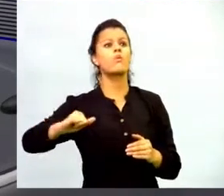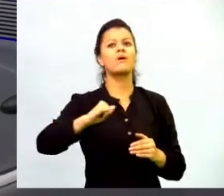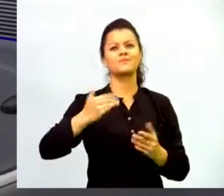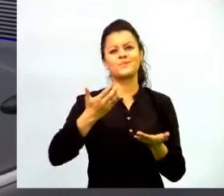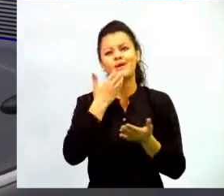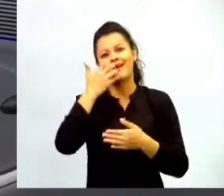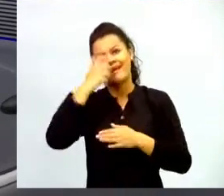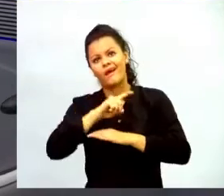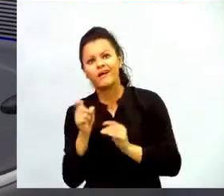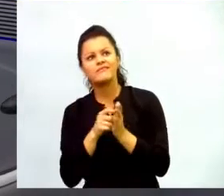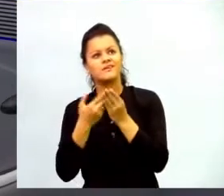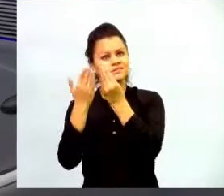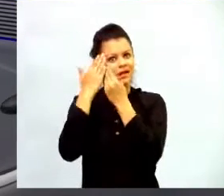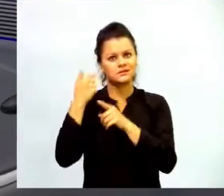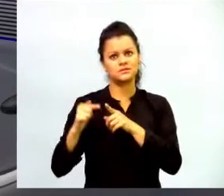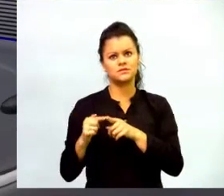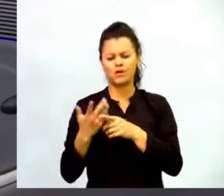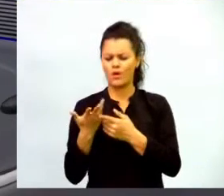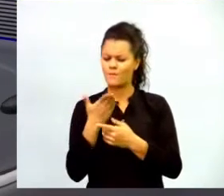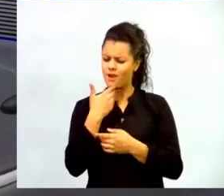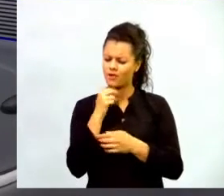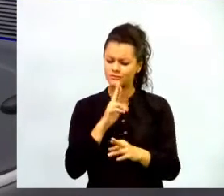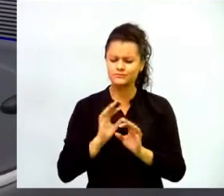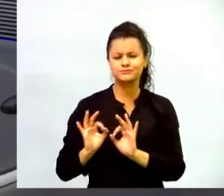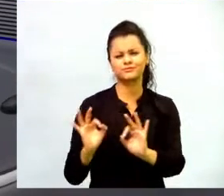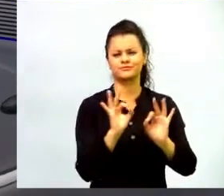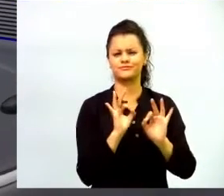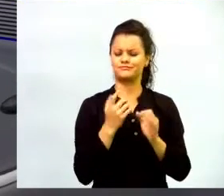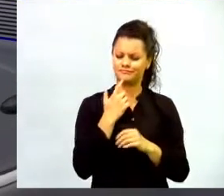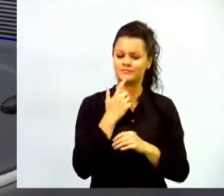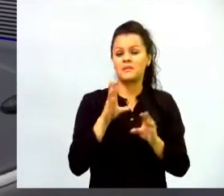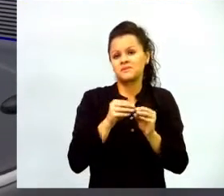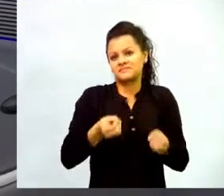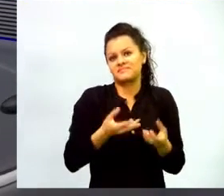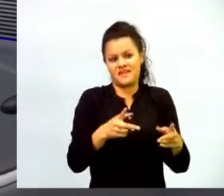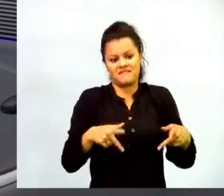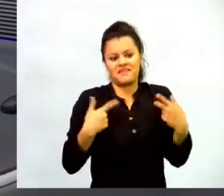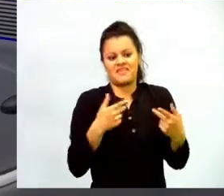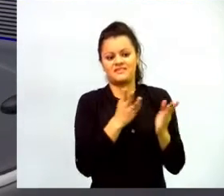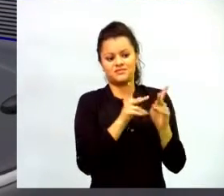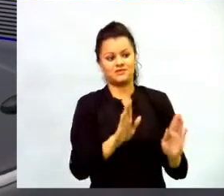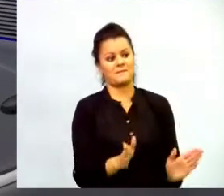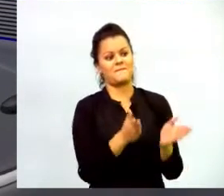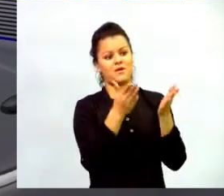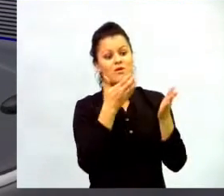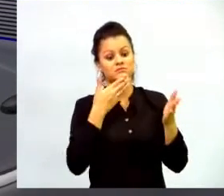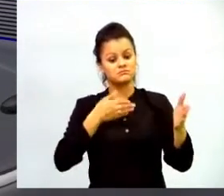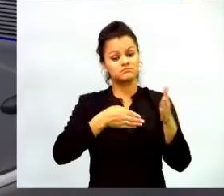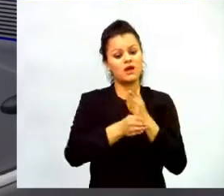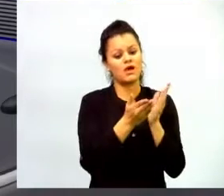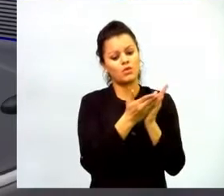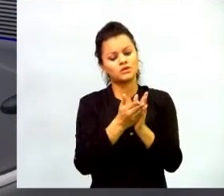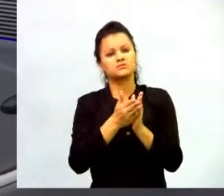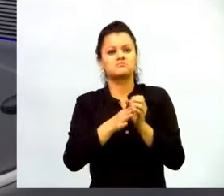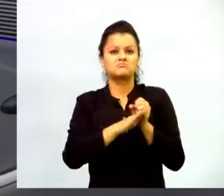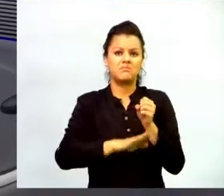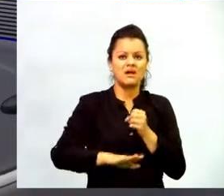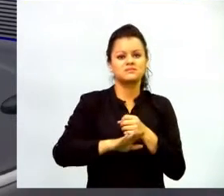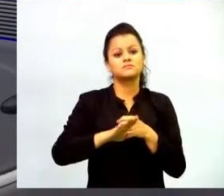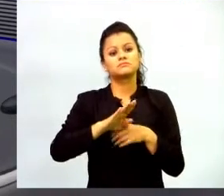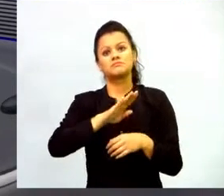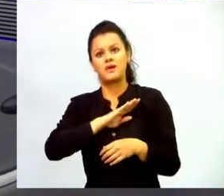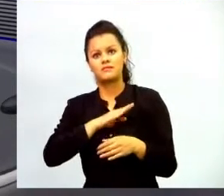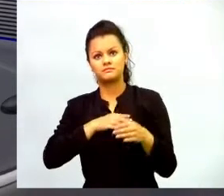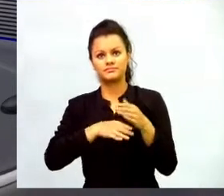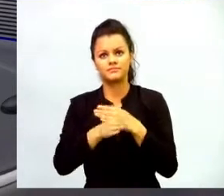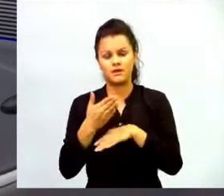nuestros estudiantes cuando egresan de la educación básica y media. Entonces, creo que la pregunta que nos debemos plantear ahora no es tanto